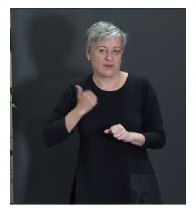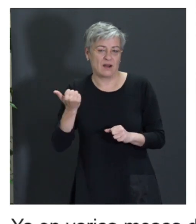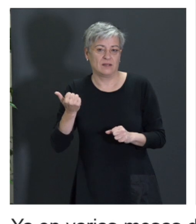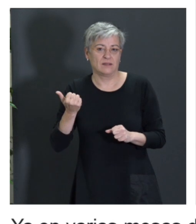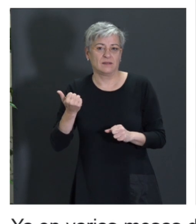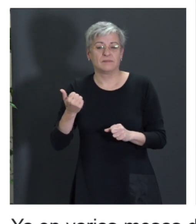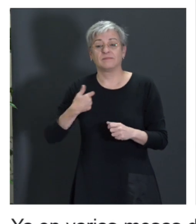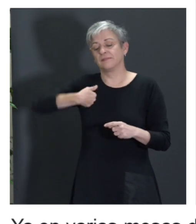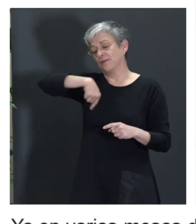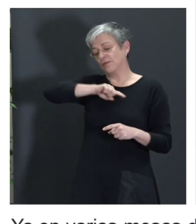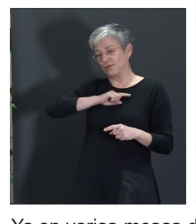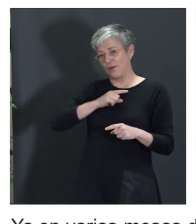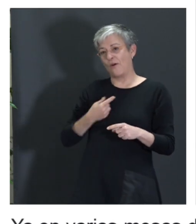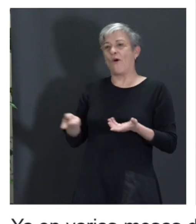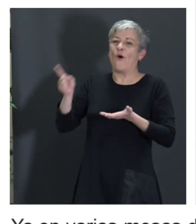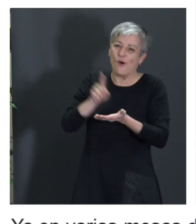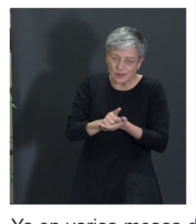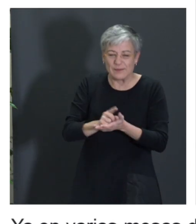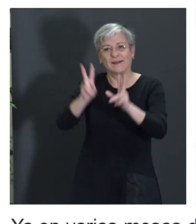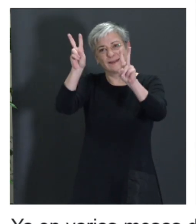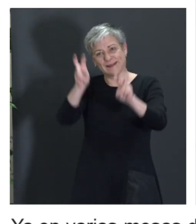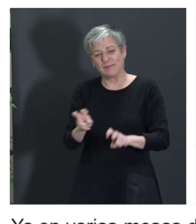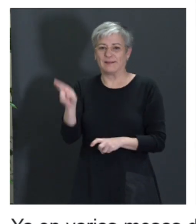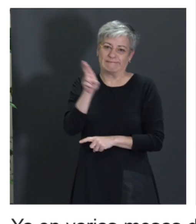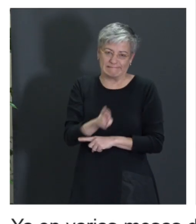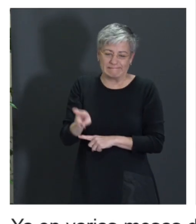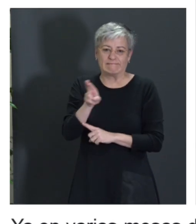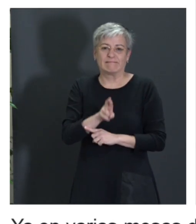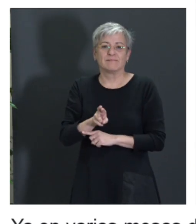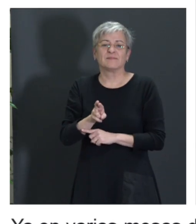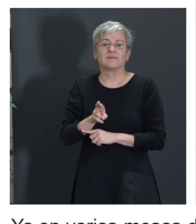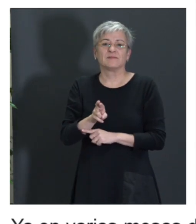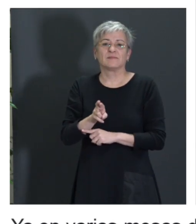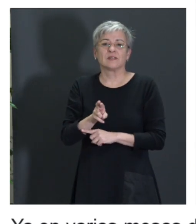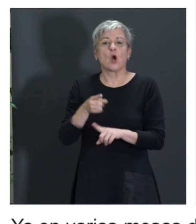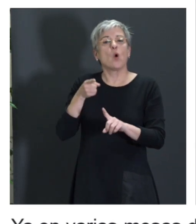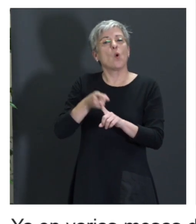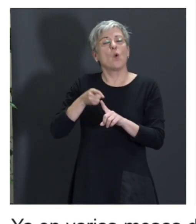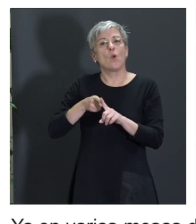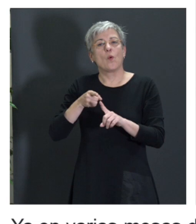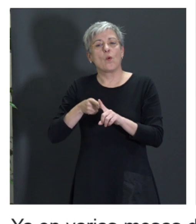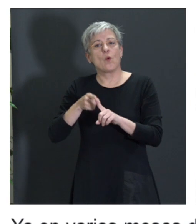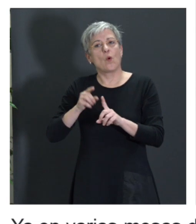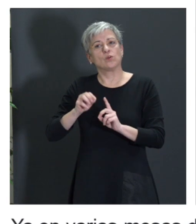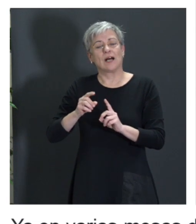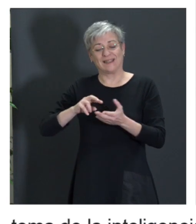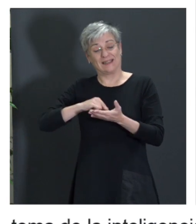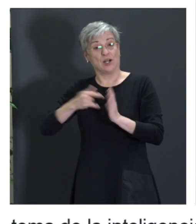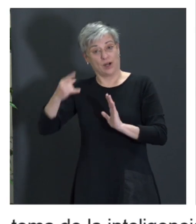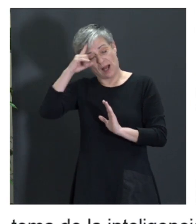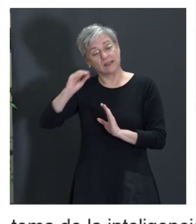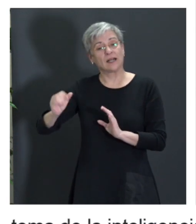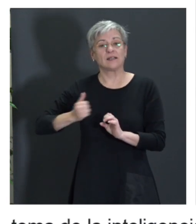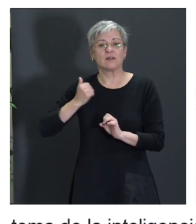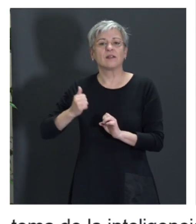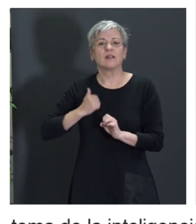vamos a reiterarnos en el uso de esta tecnología que no sé si